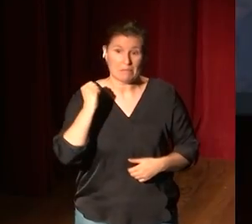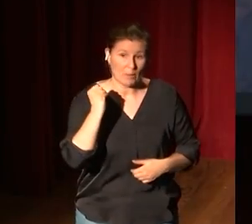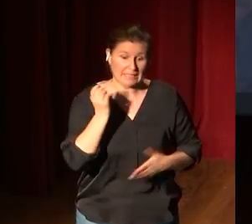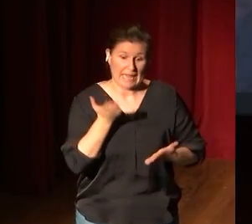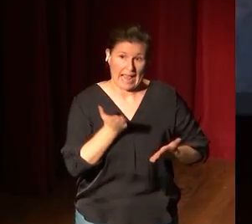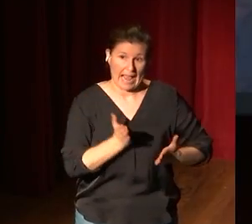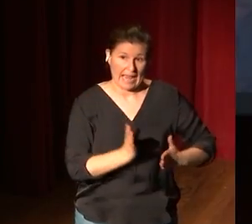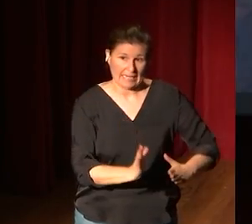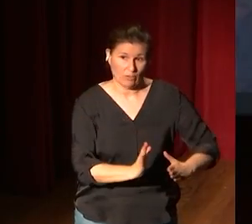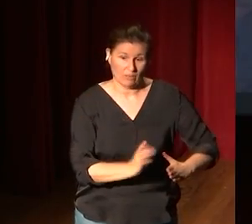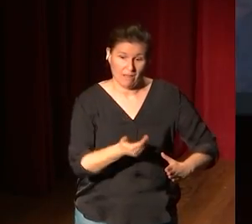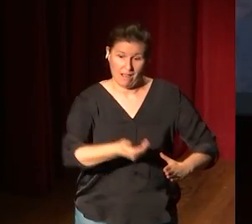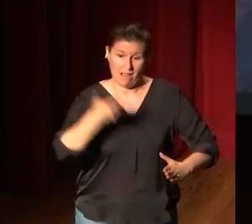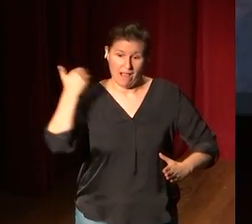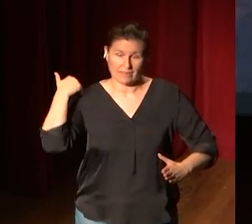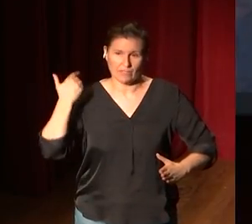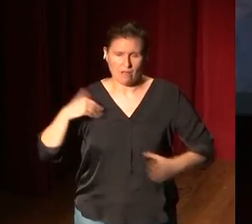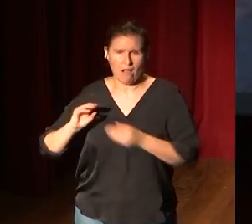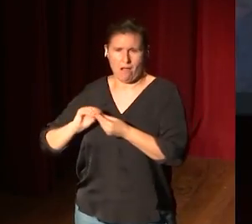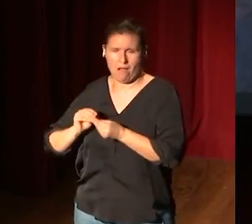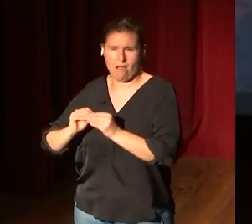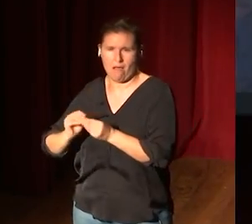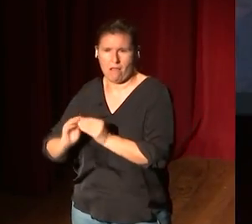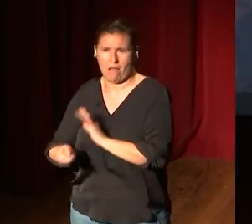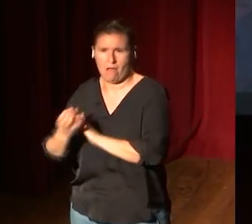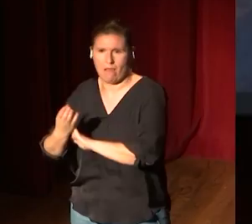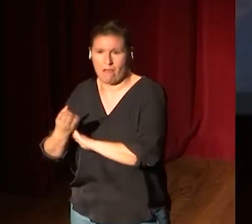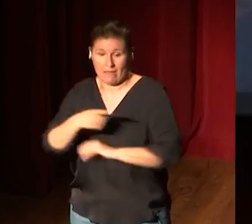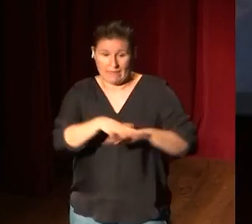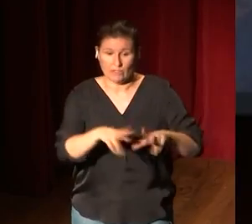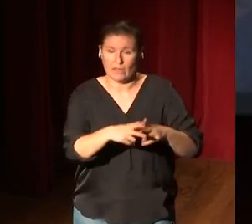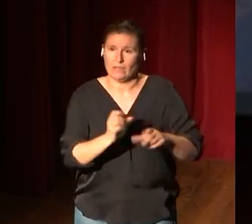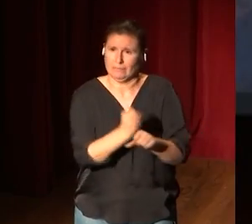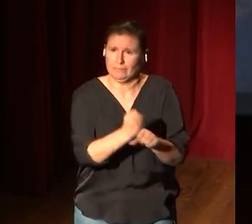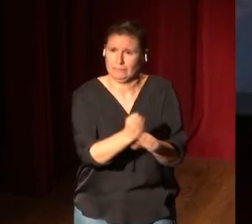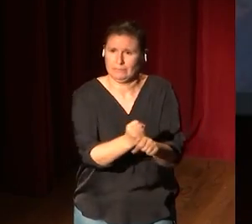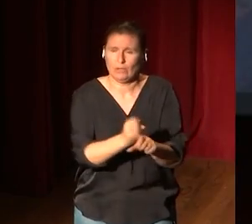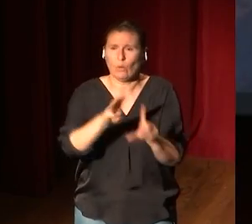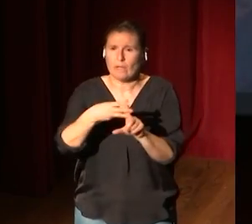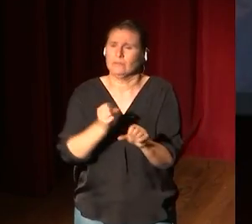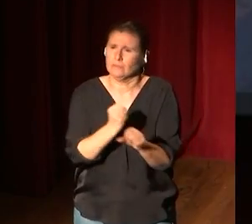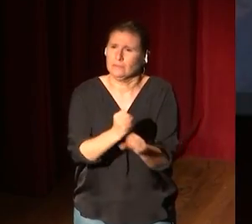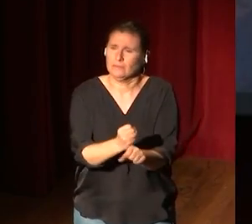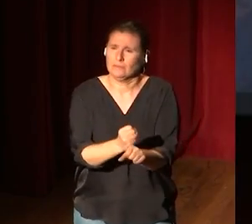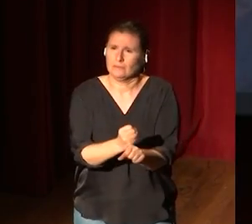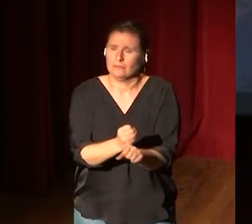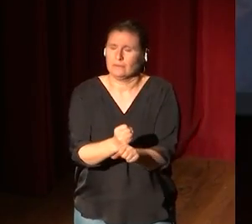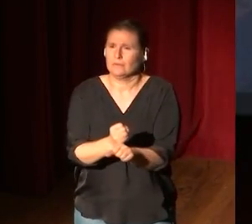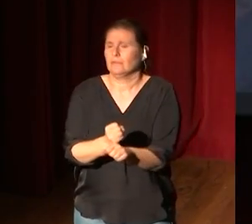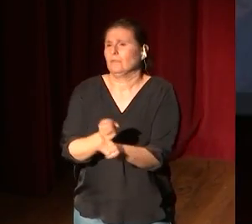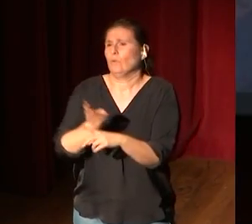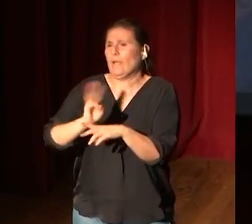que durante años he creado, las redes sociales, las webs, la Wikipedia,